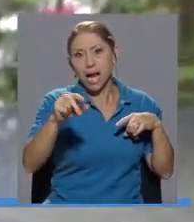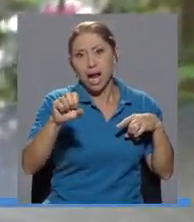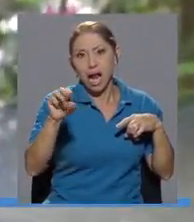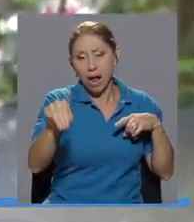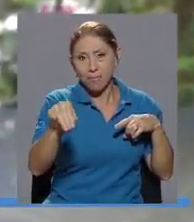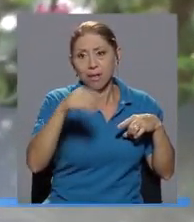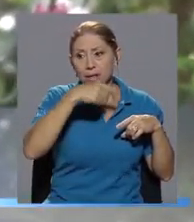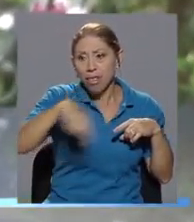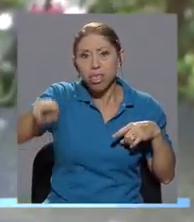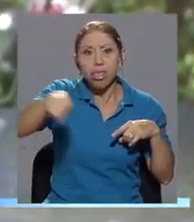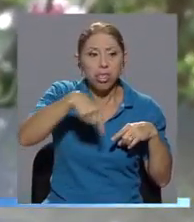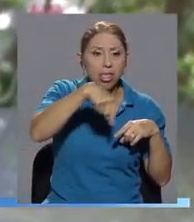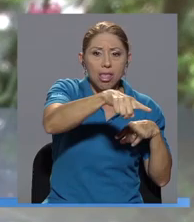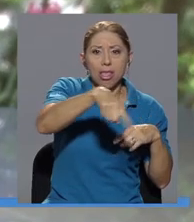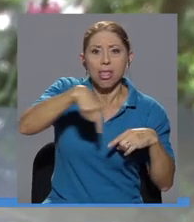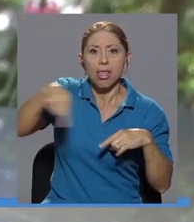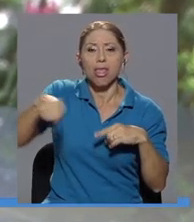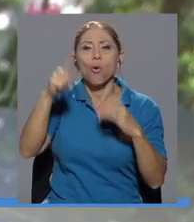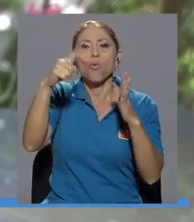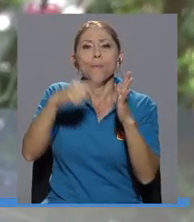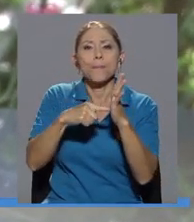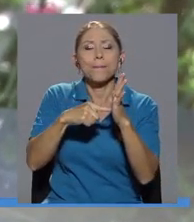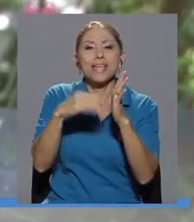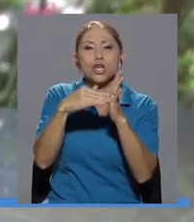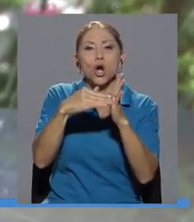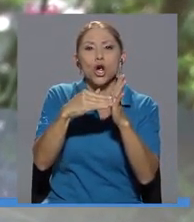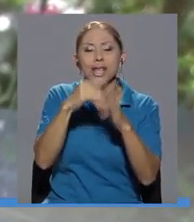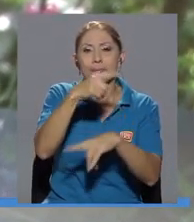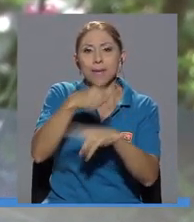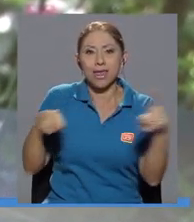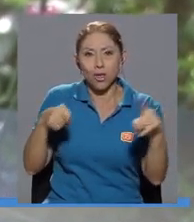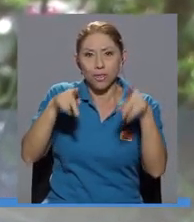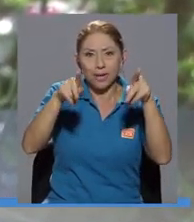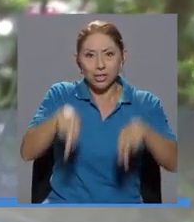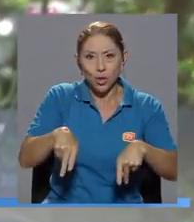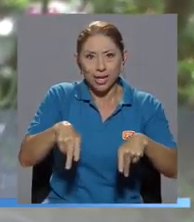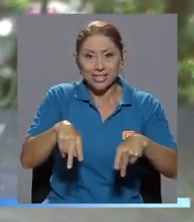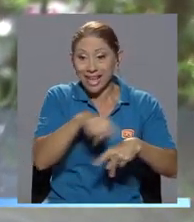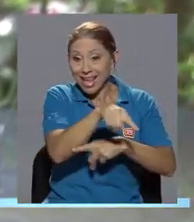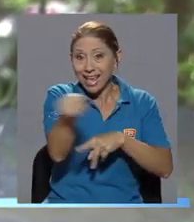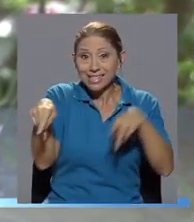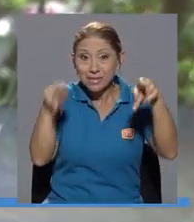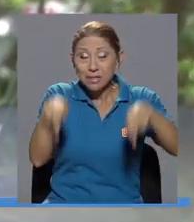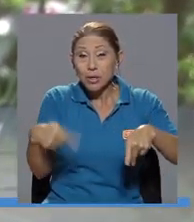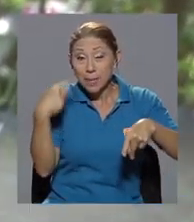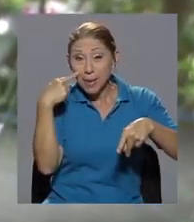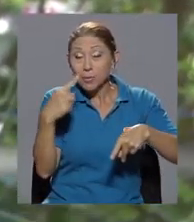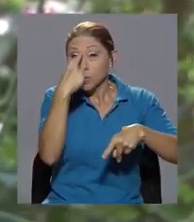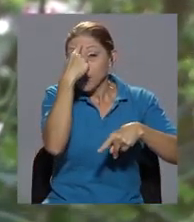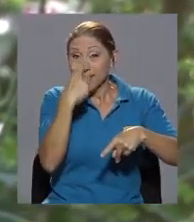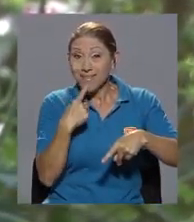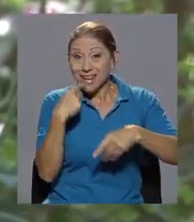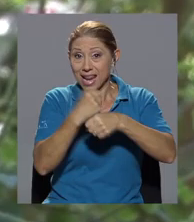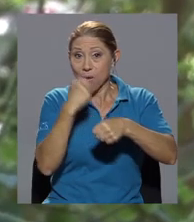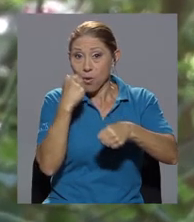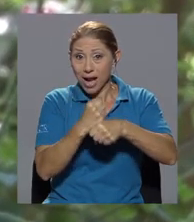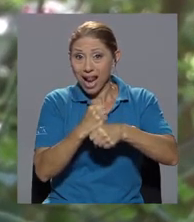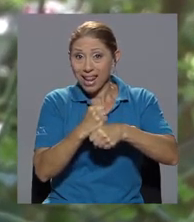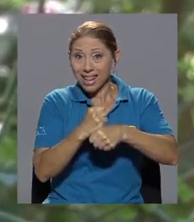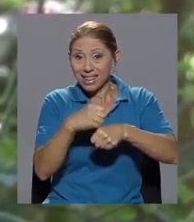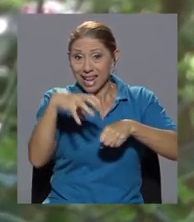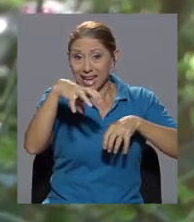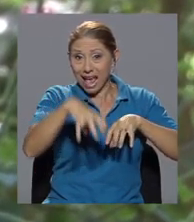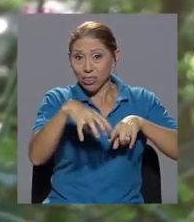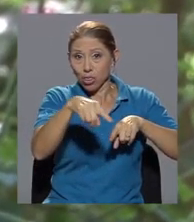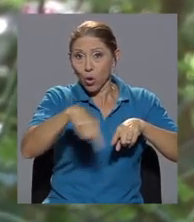diariamente, y ese grupo de personas medimos según un perfil laboral del cantón, es decir, cuál es el ingreso promedio,